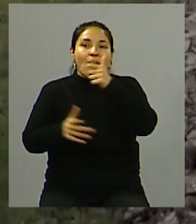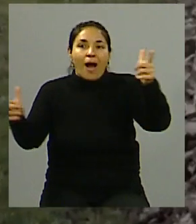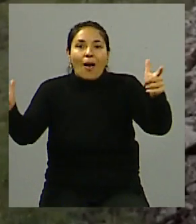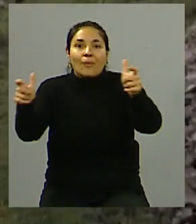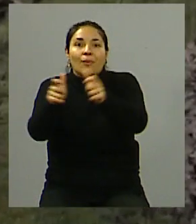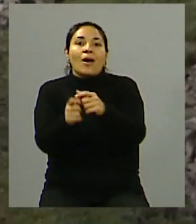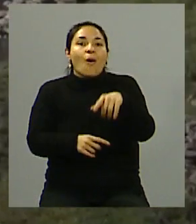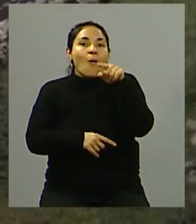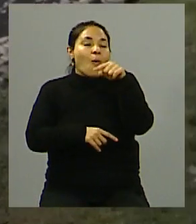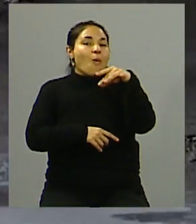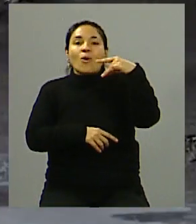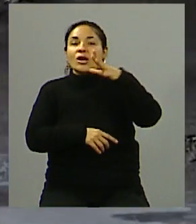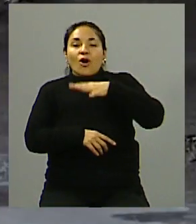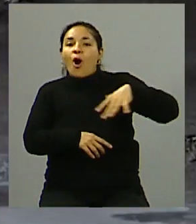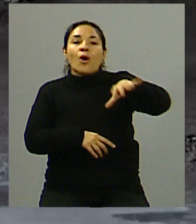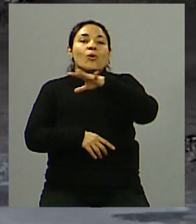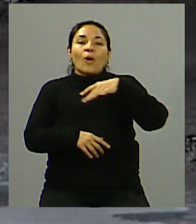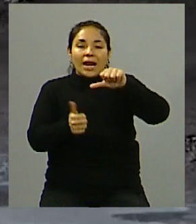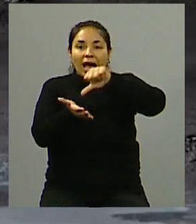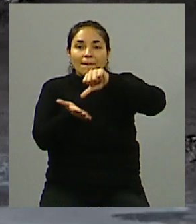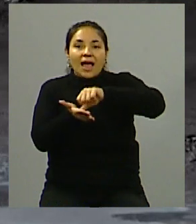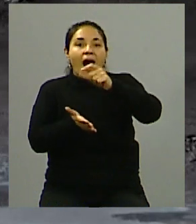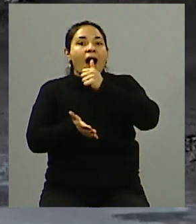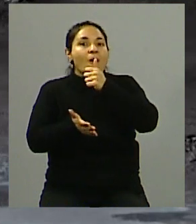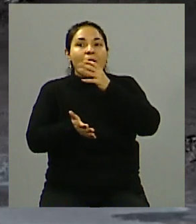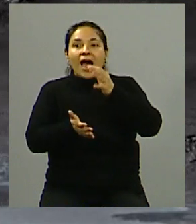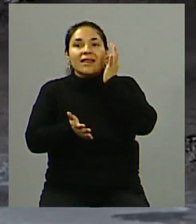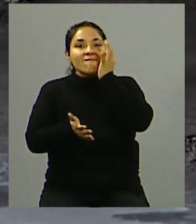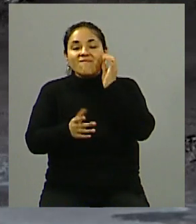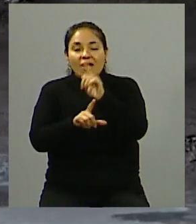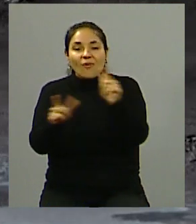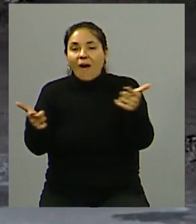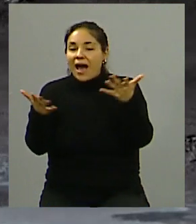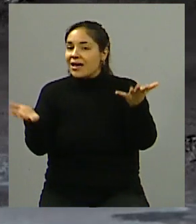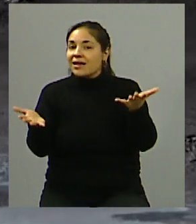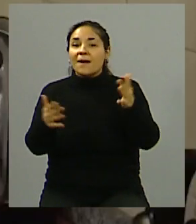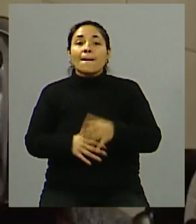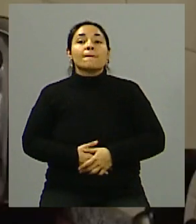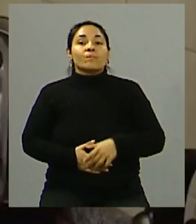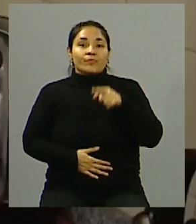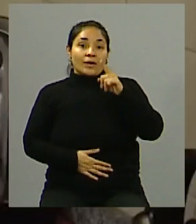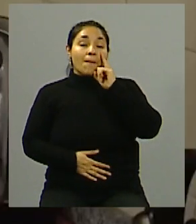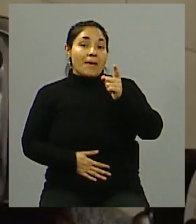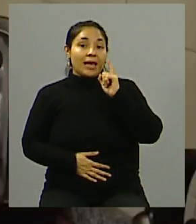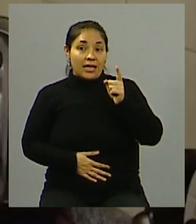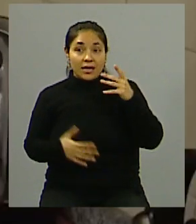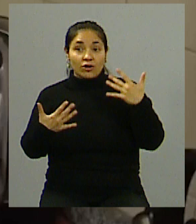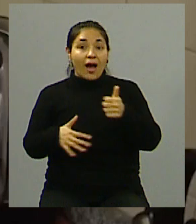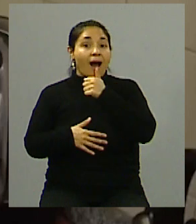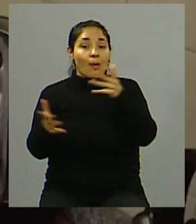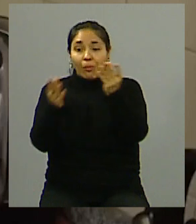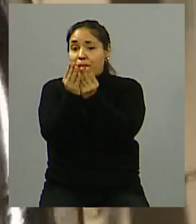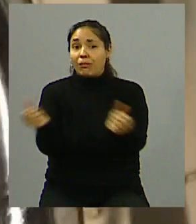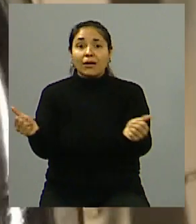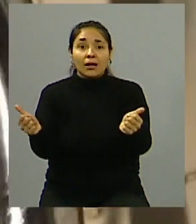la única ciudad del mundo, Montevideo, la única ciudad capital del mundo sin agua potable en este momento, ¿no? Y sí, un riesgo enorme de que nos quedemos sin agua, porque más